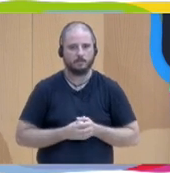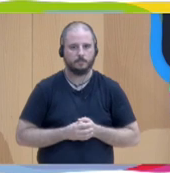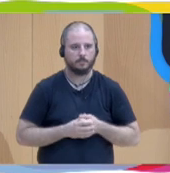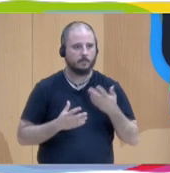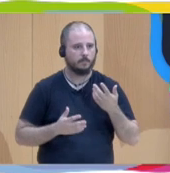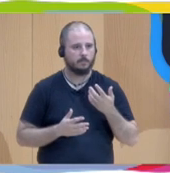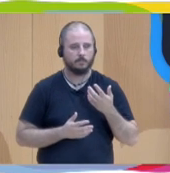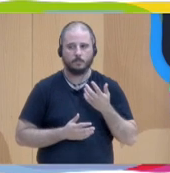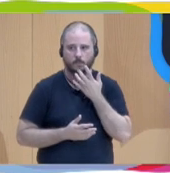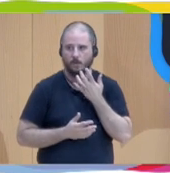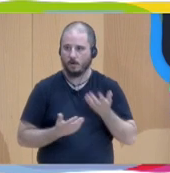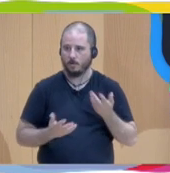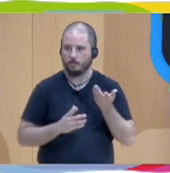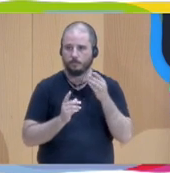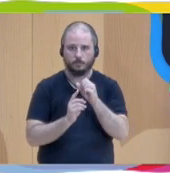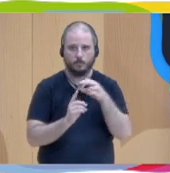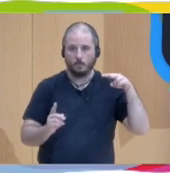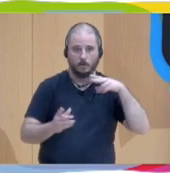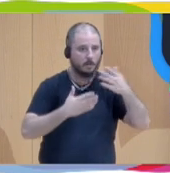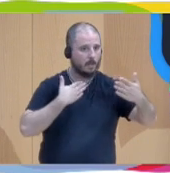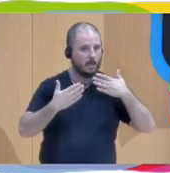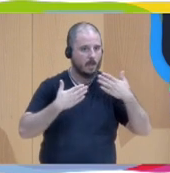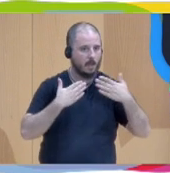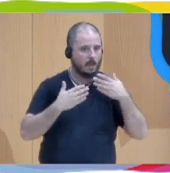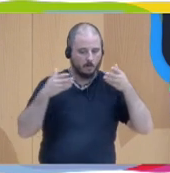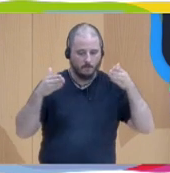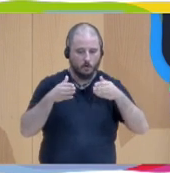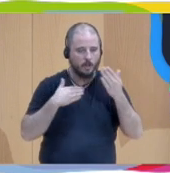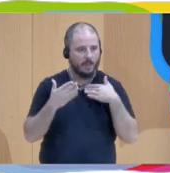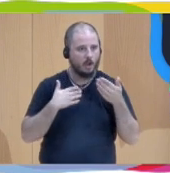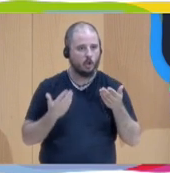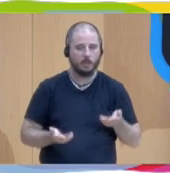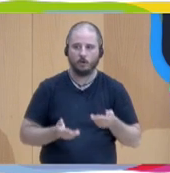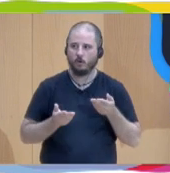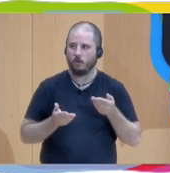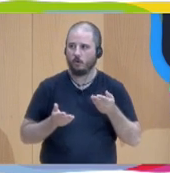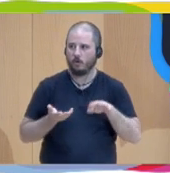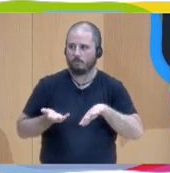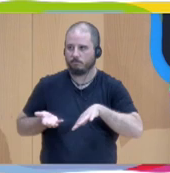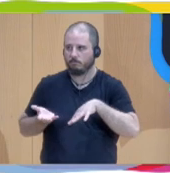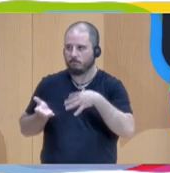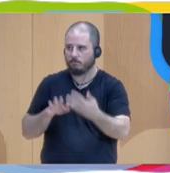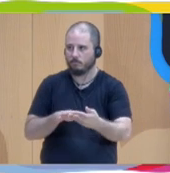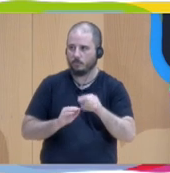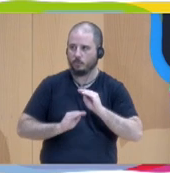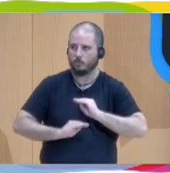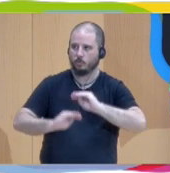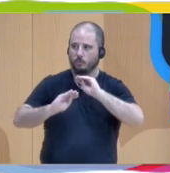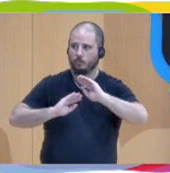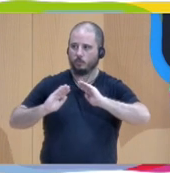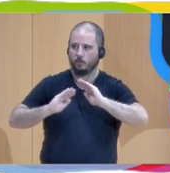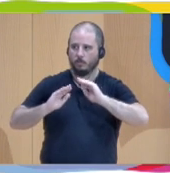o algo así, así. Que estamos muy contentos y estamos entrando cada uno más